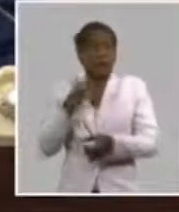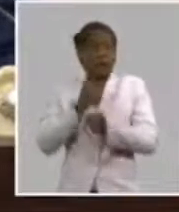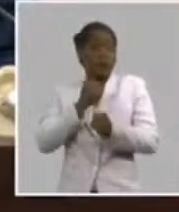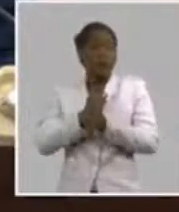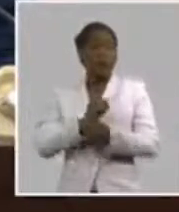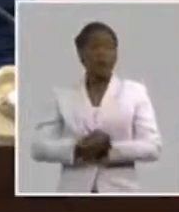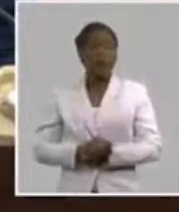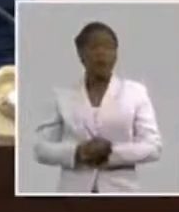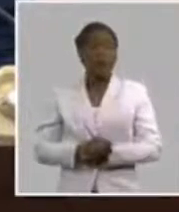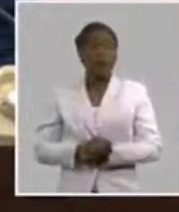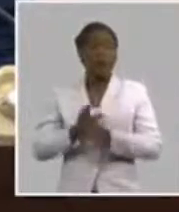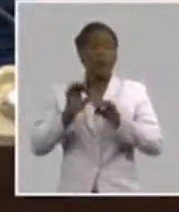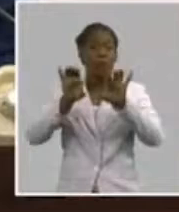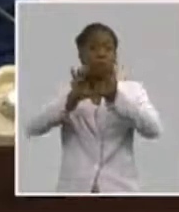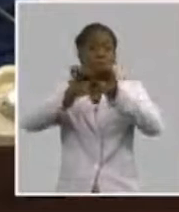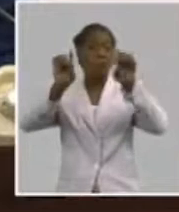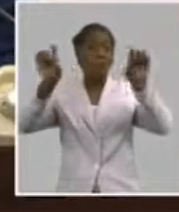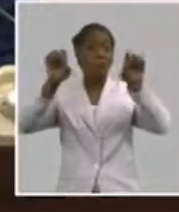lugar